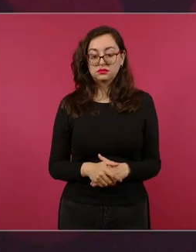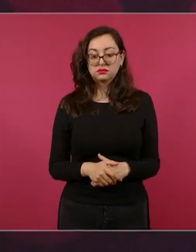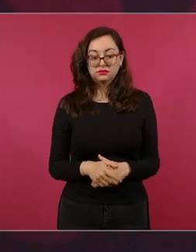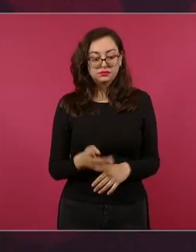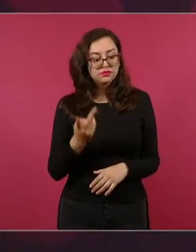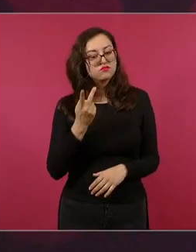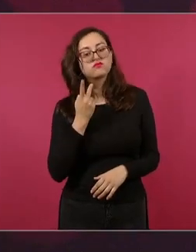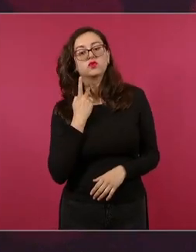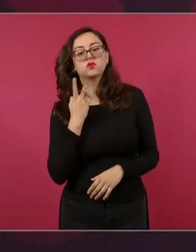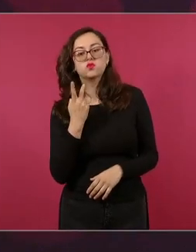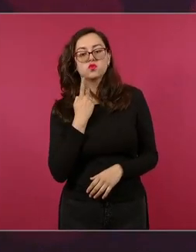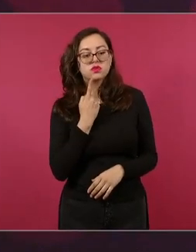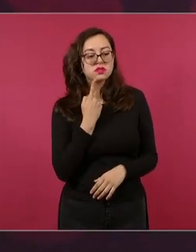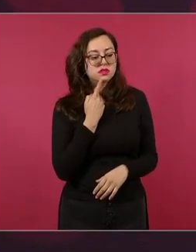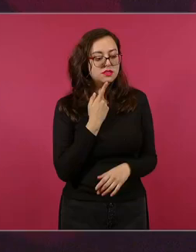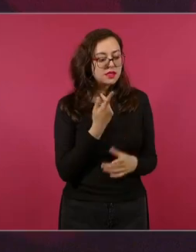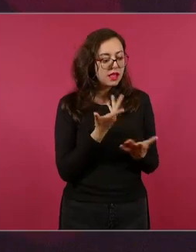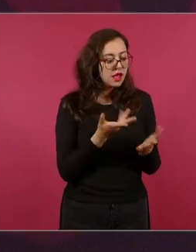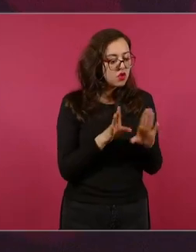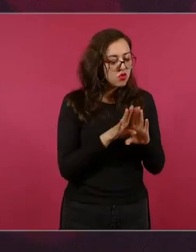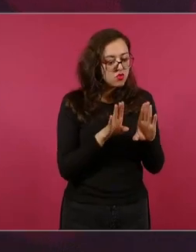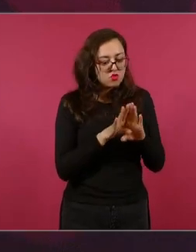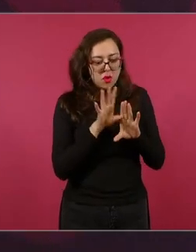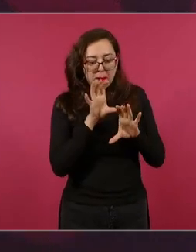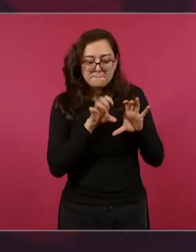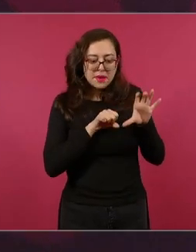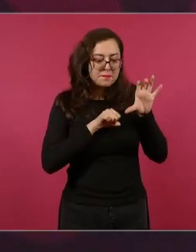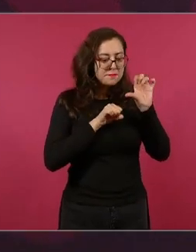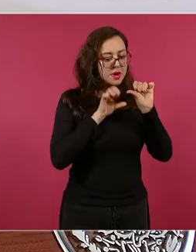entre comillas